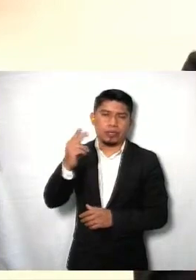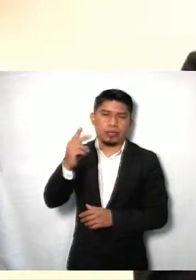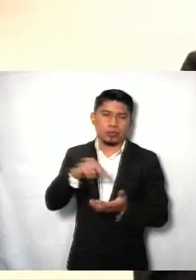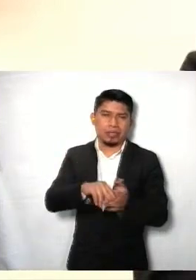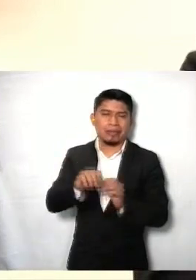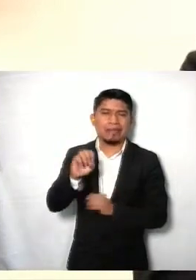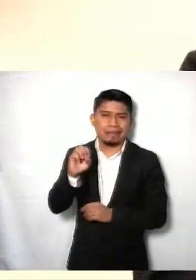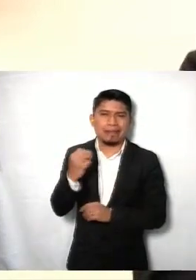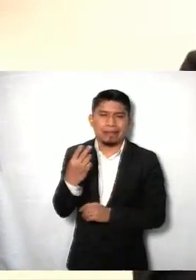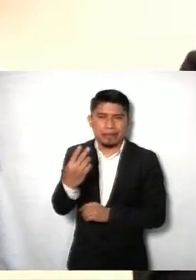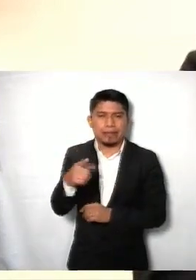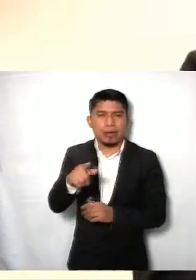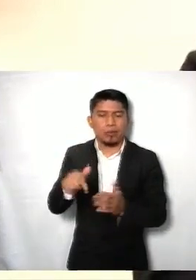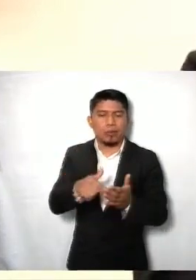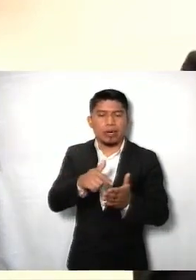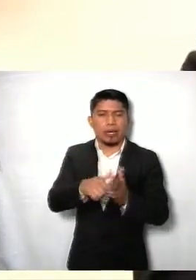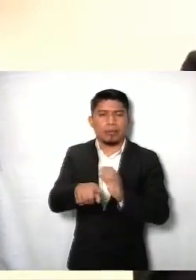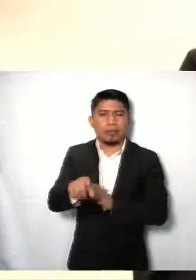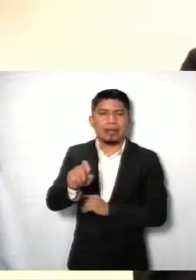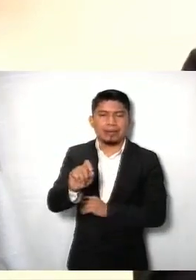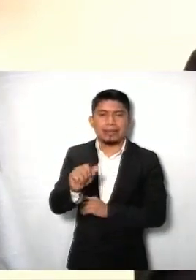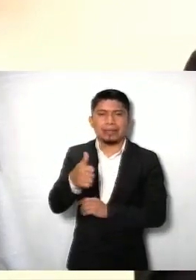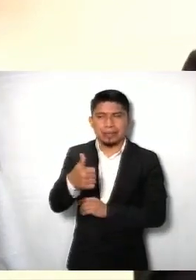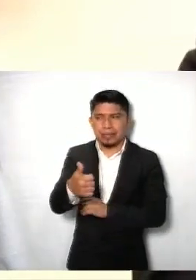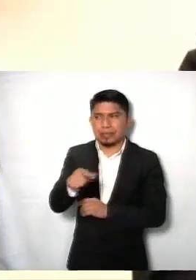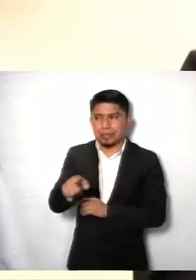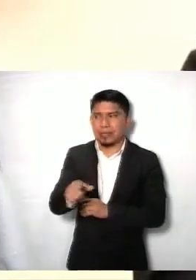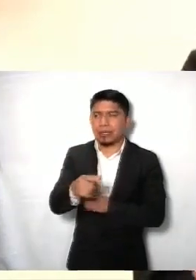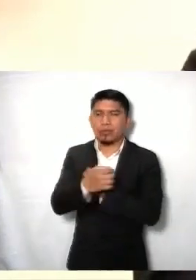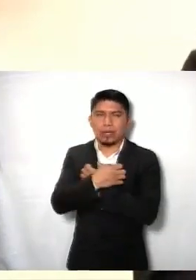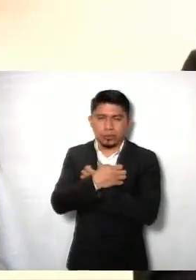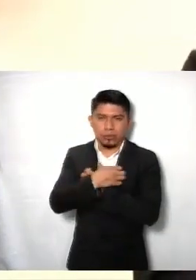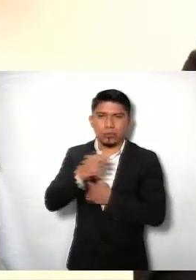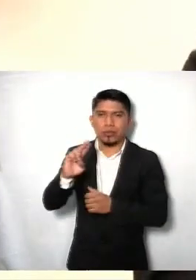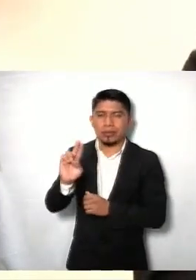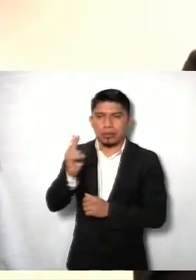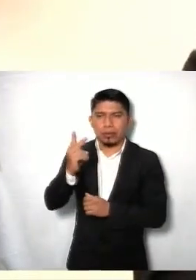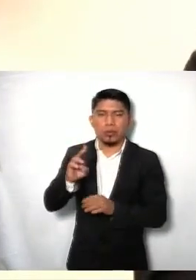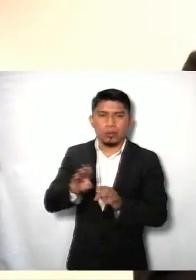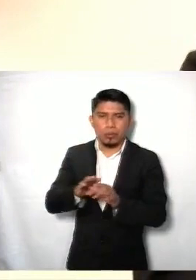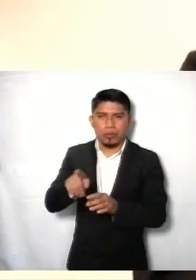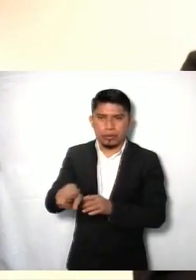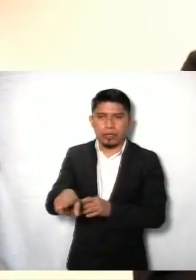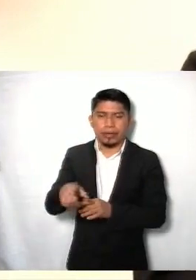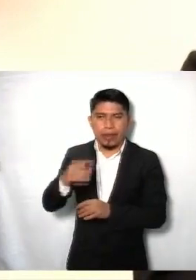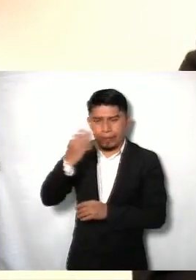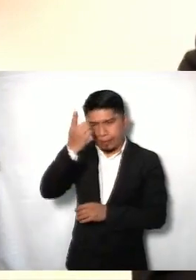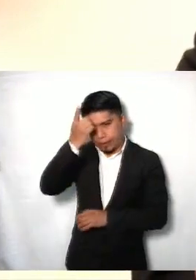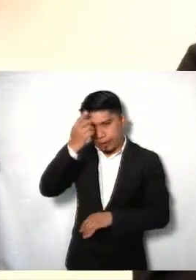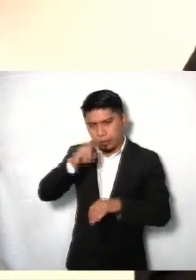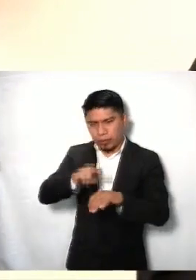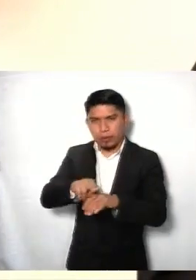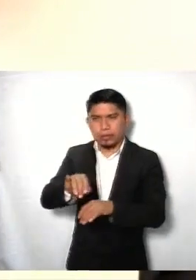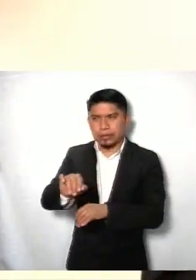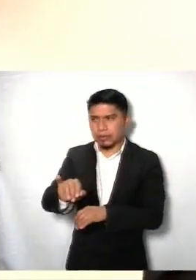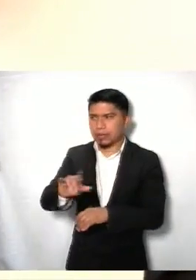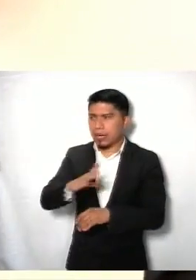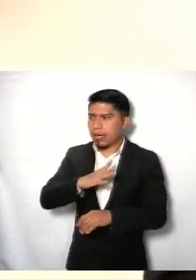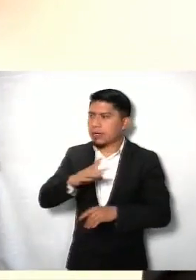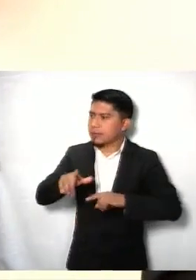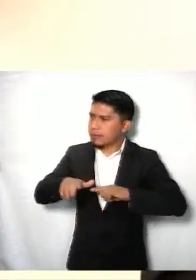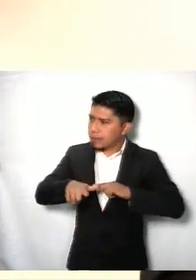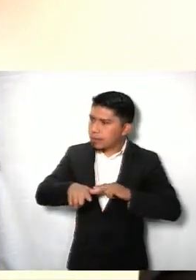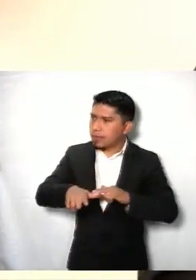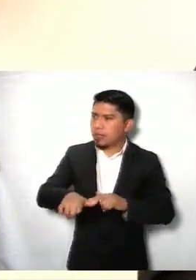2023, pues está en el lugar número 26 a nivel mundial en educación superior, como lo asiente nuestro director, pues sí, efectivamente se ha